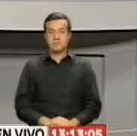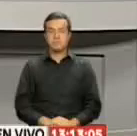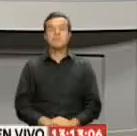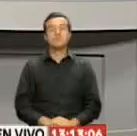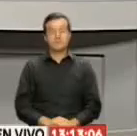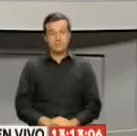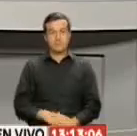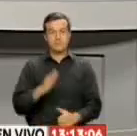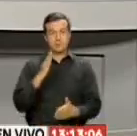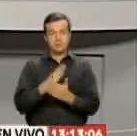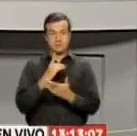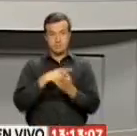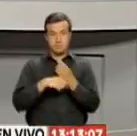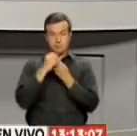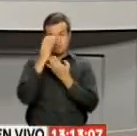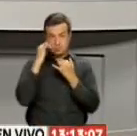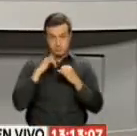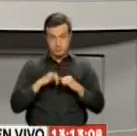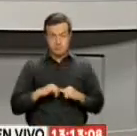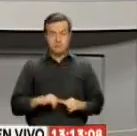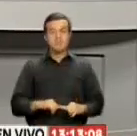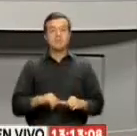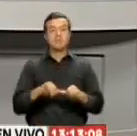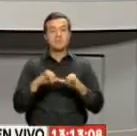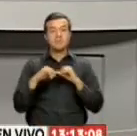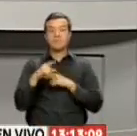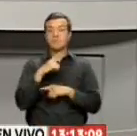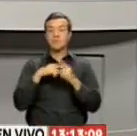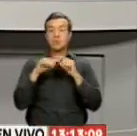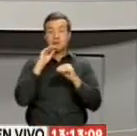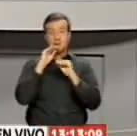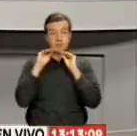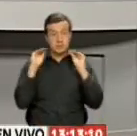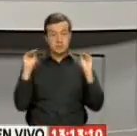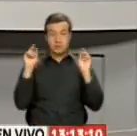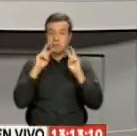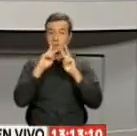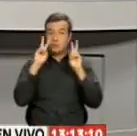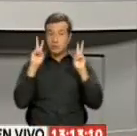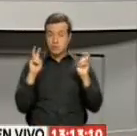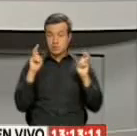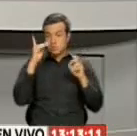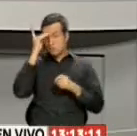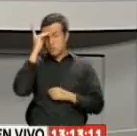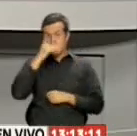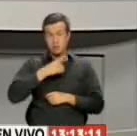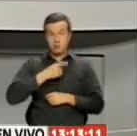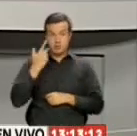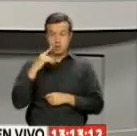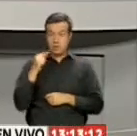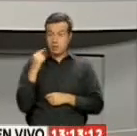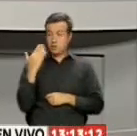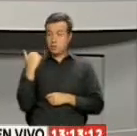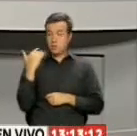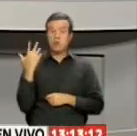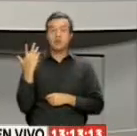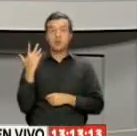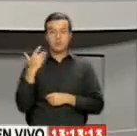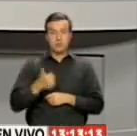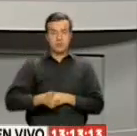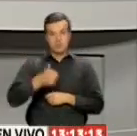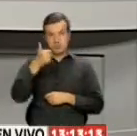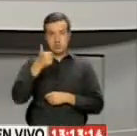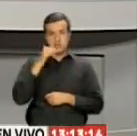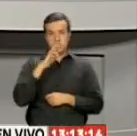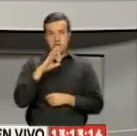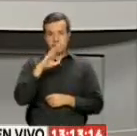Es momento de hacer una pausa. Regresamos en breve. Al retornar, les contaremos sobre la resolución que tomó hace pocos minutos el Tribunal